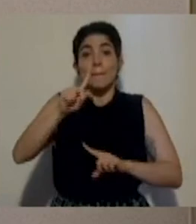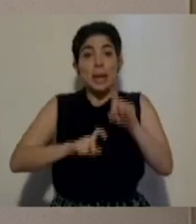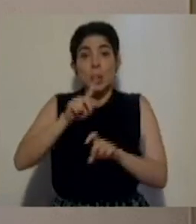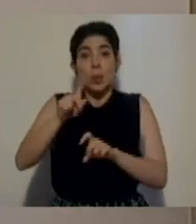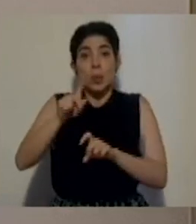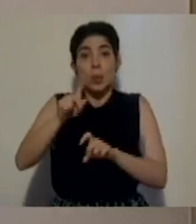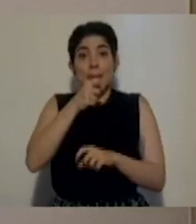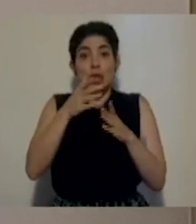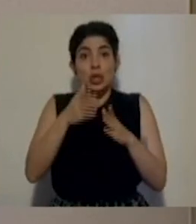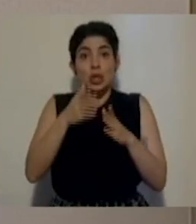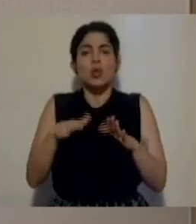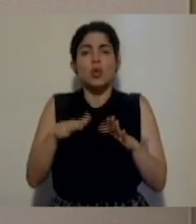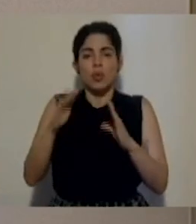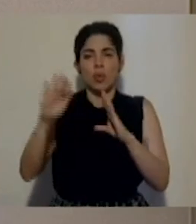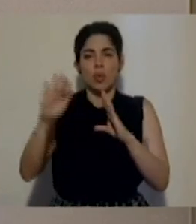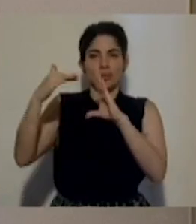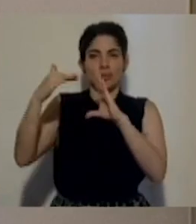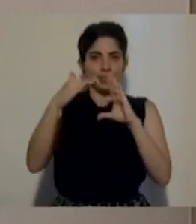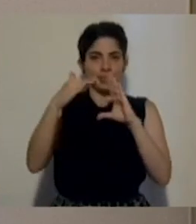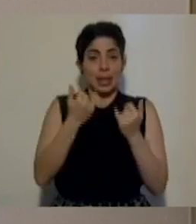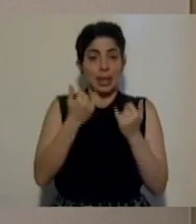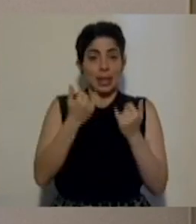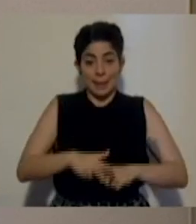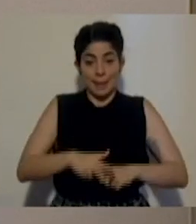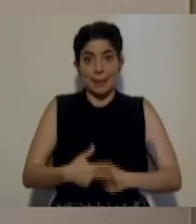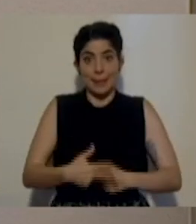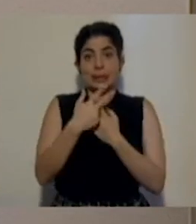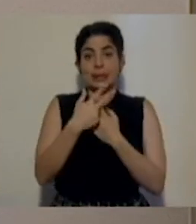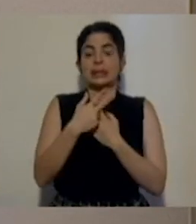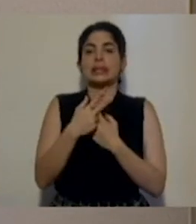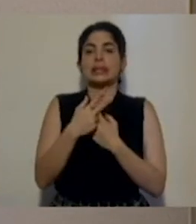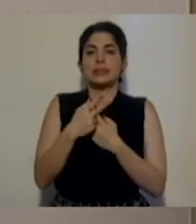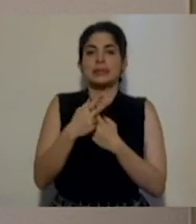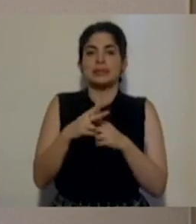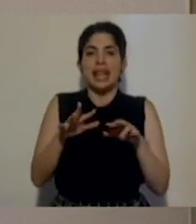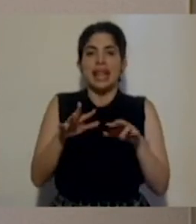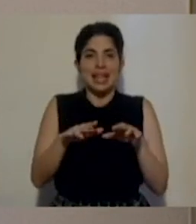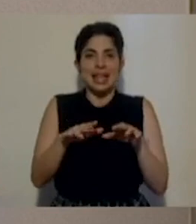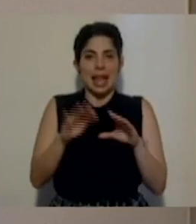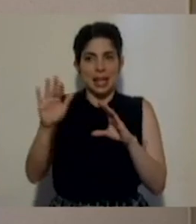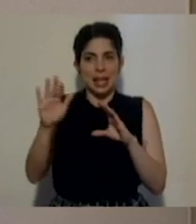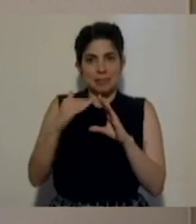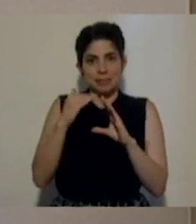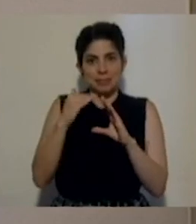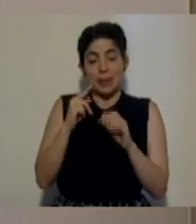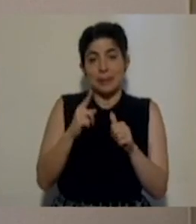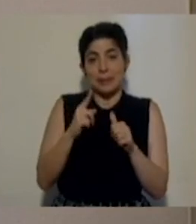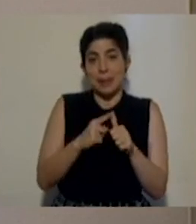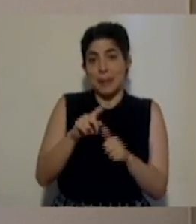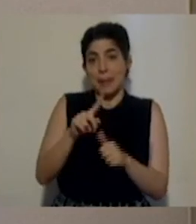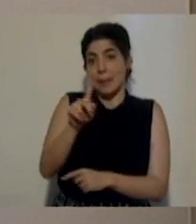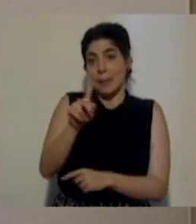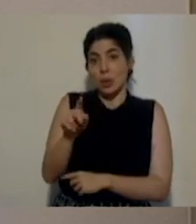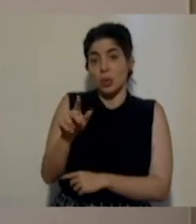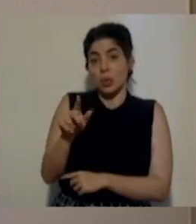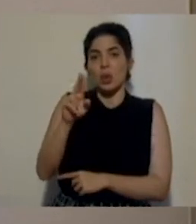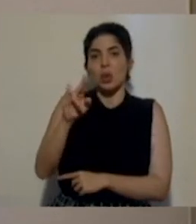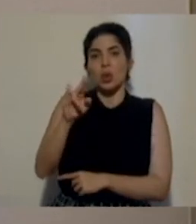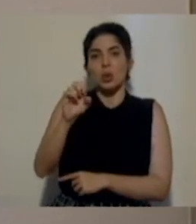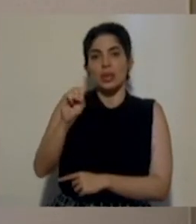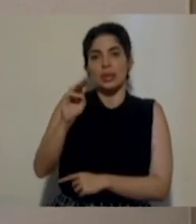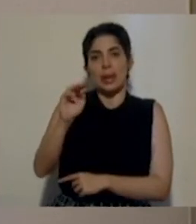comunicación son vía remota y vamos a iniciar con los medios digitales. La primera consulta es de Luis